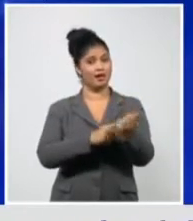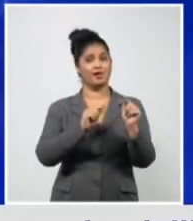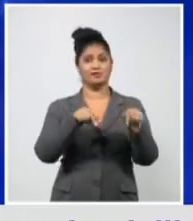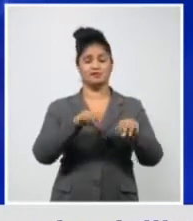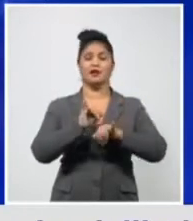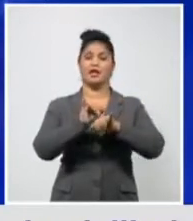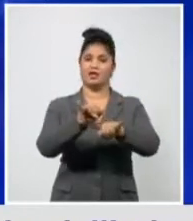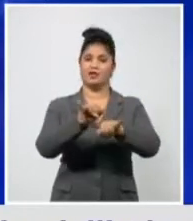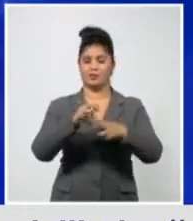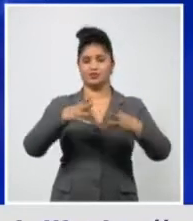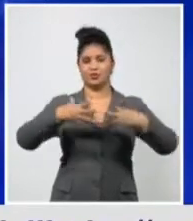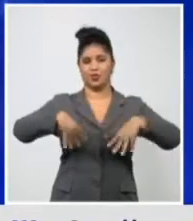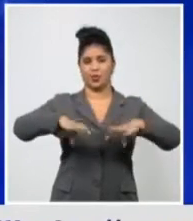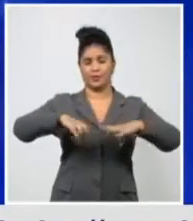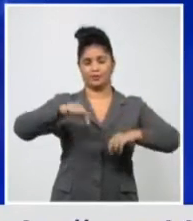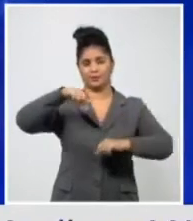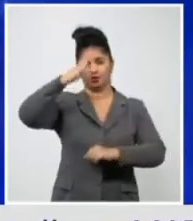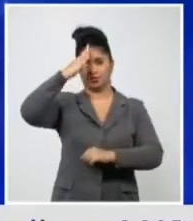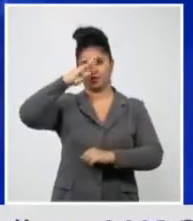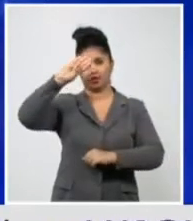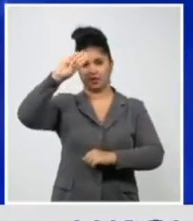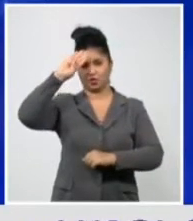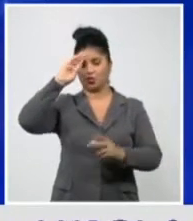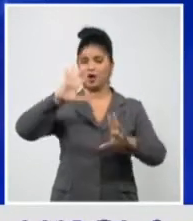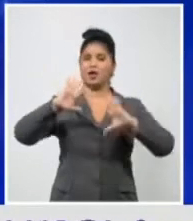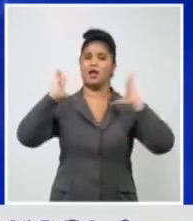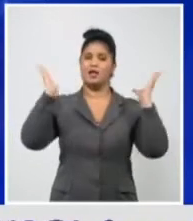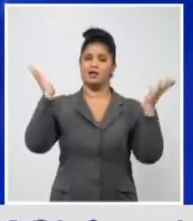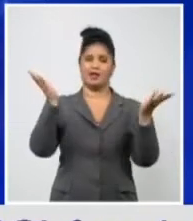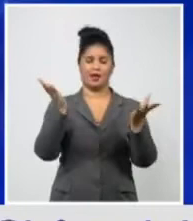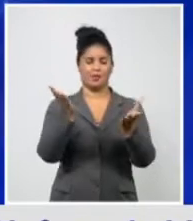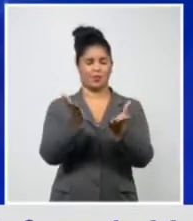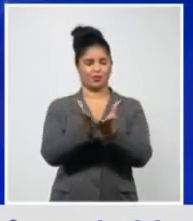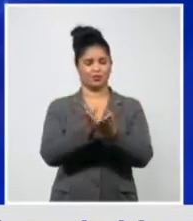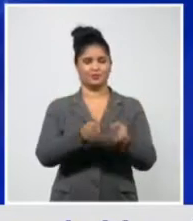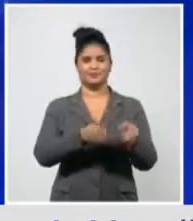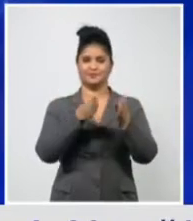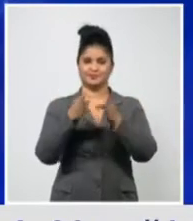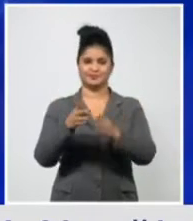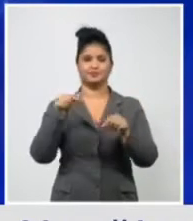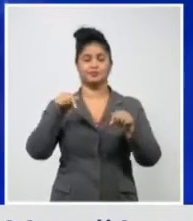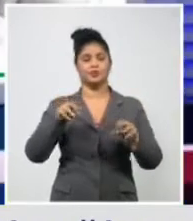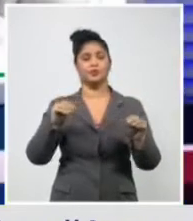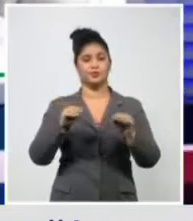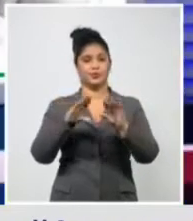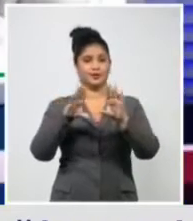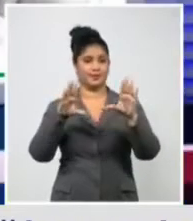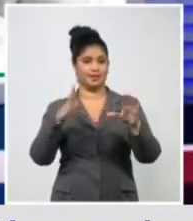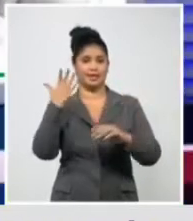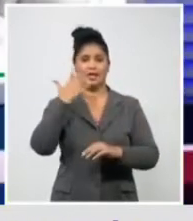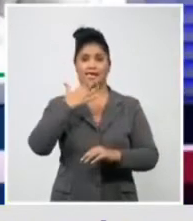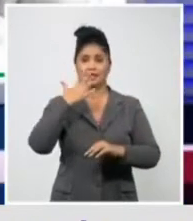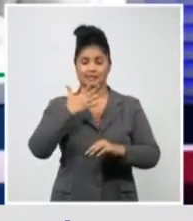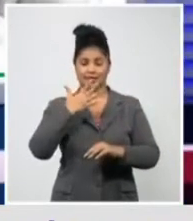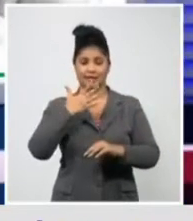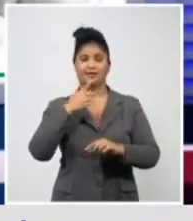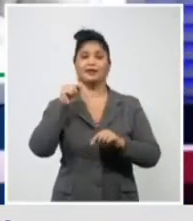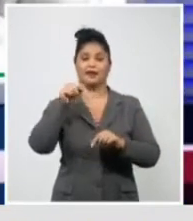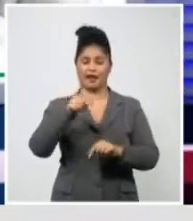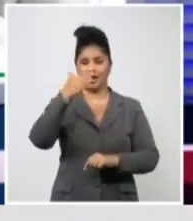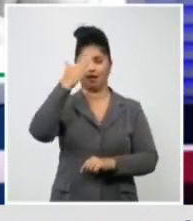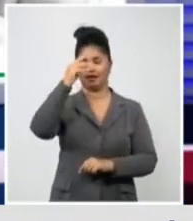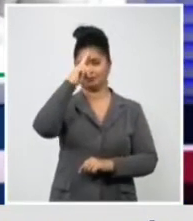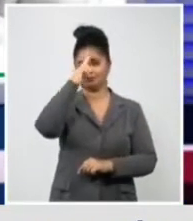comportamiento de la COVID-19 en Cuba y el resto del mundo. Hemos conversado en esta mañana con la doctora en ciencias, María Guadalupe